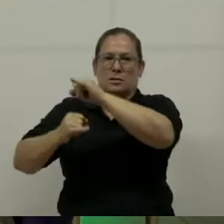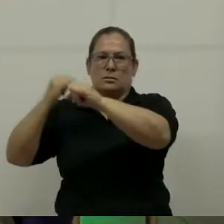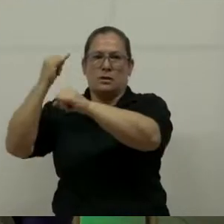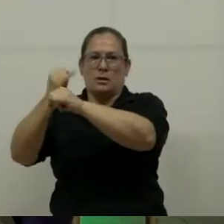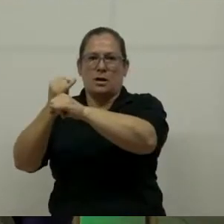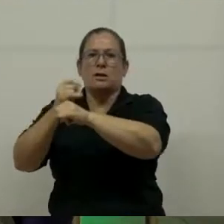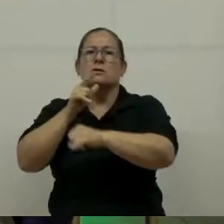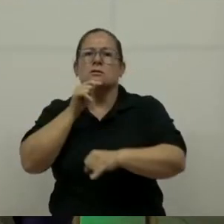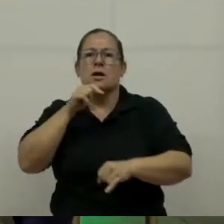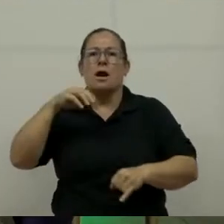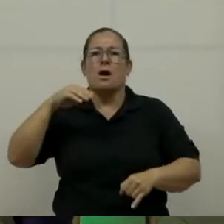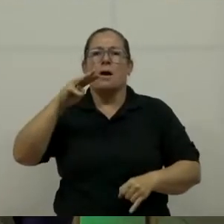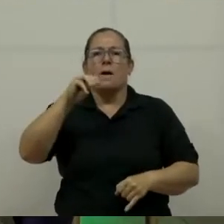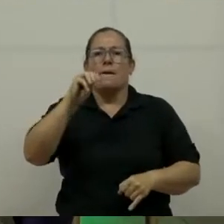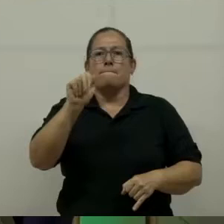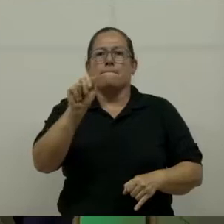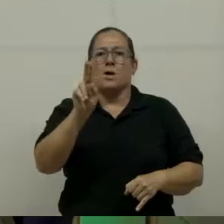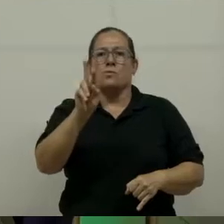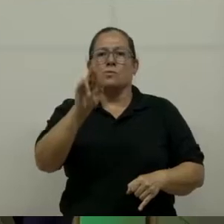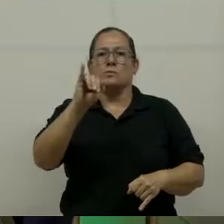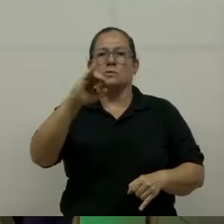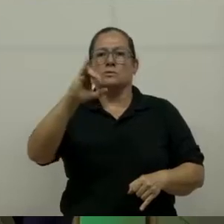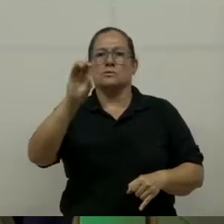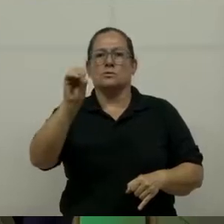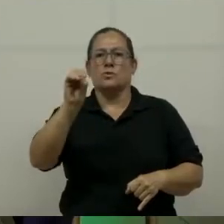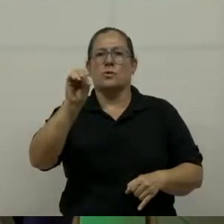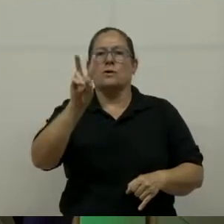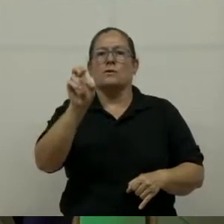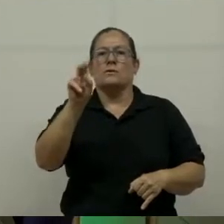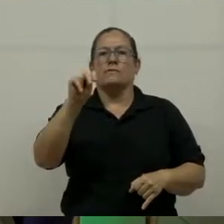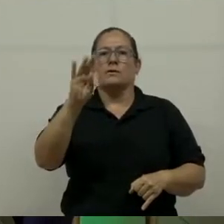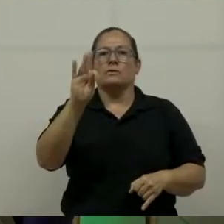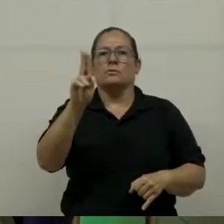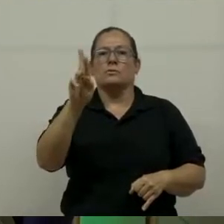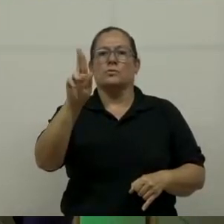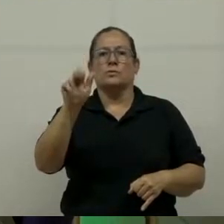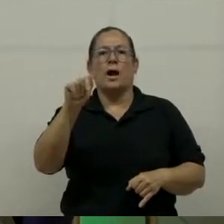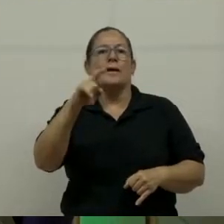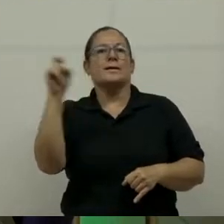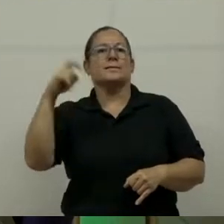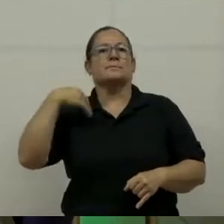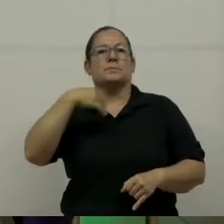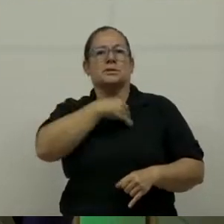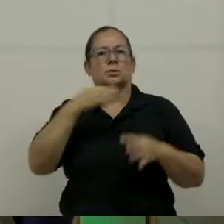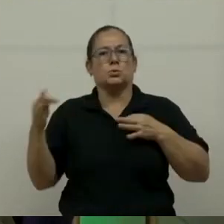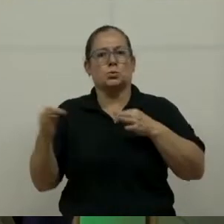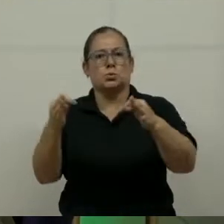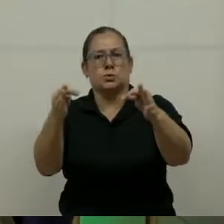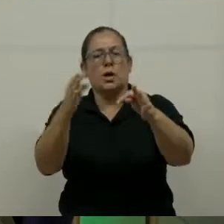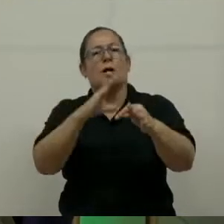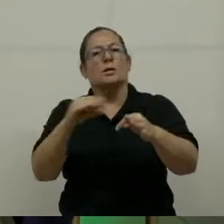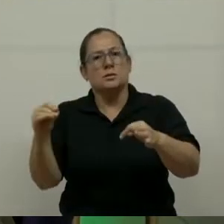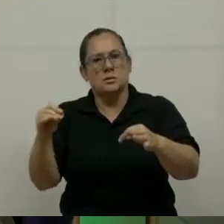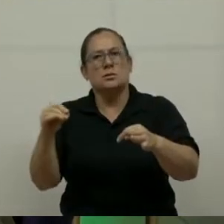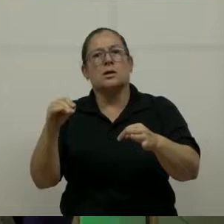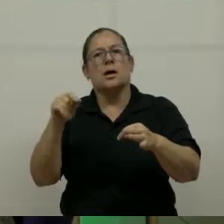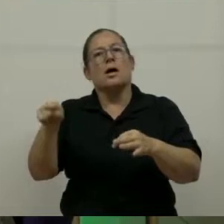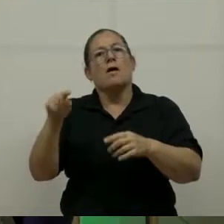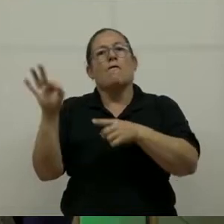qué tal, qué tal?